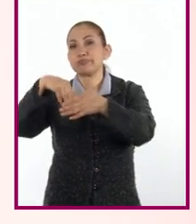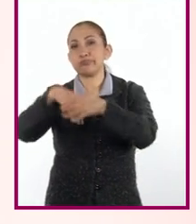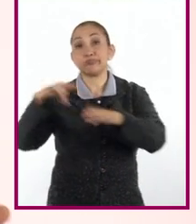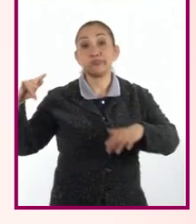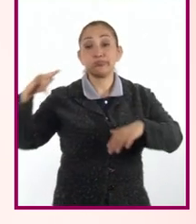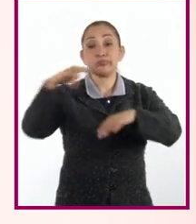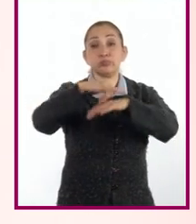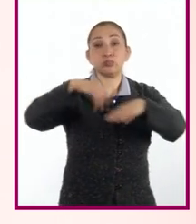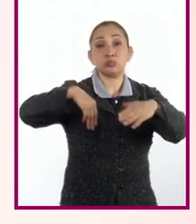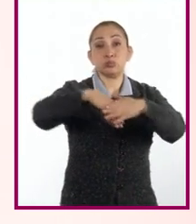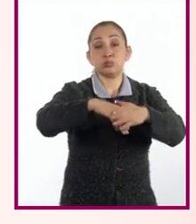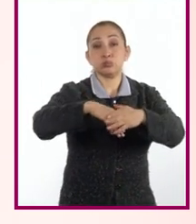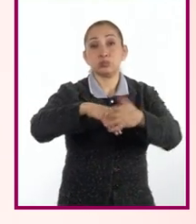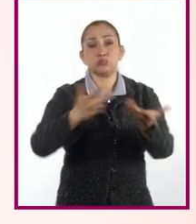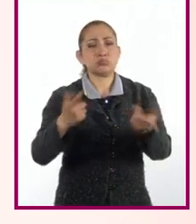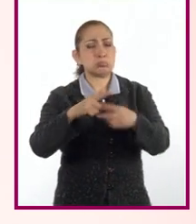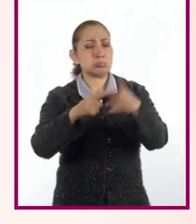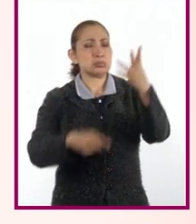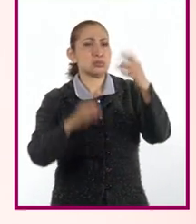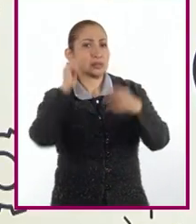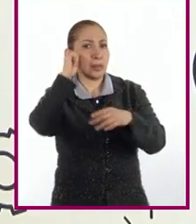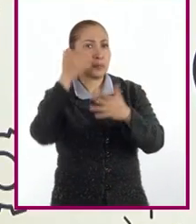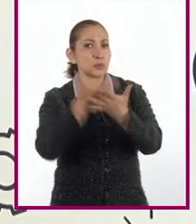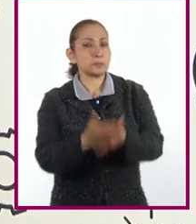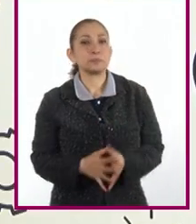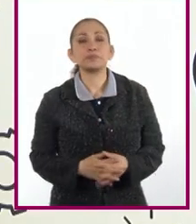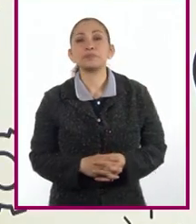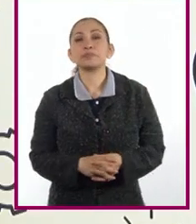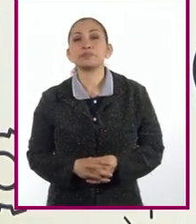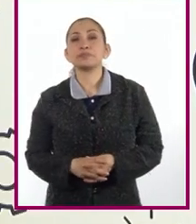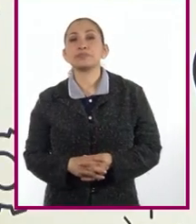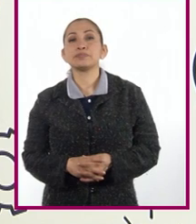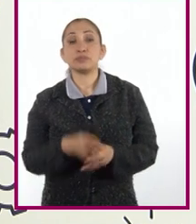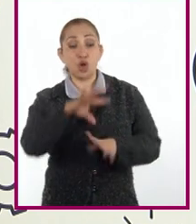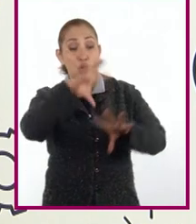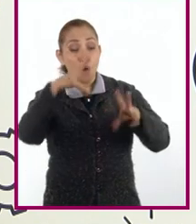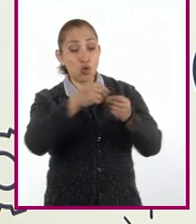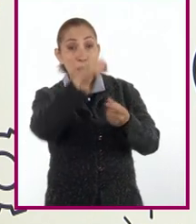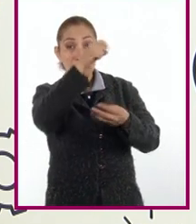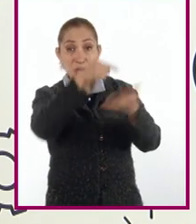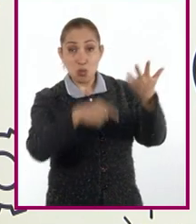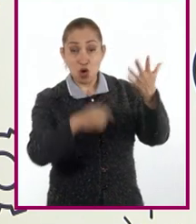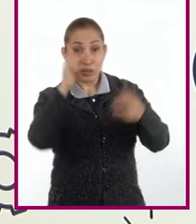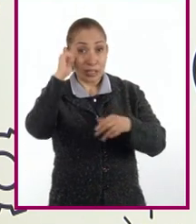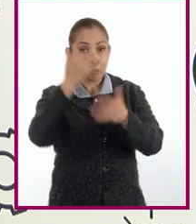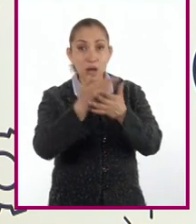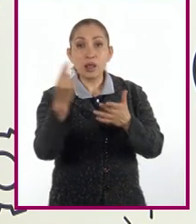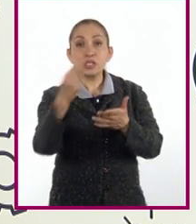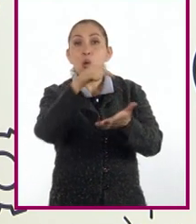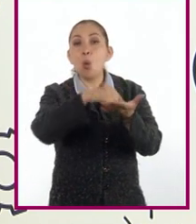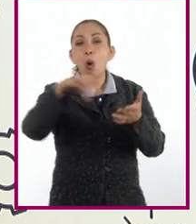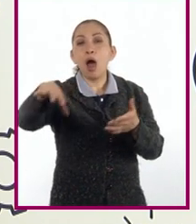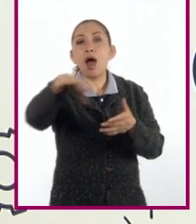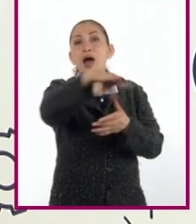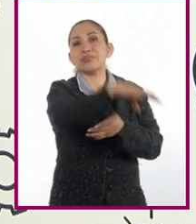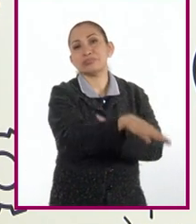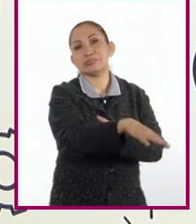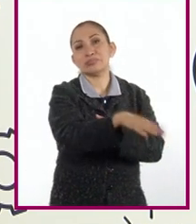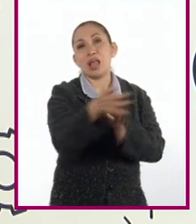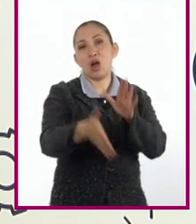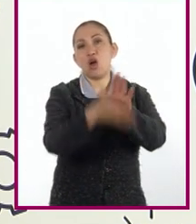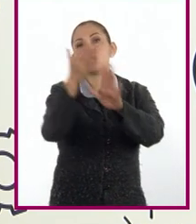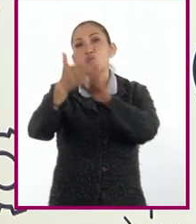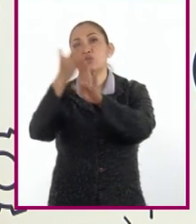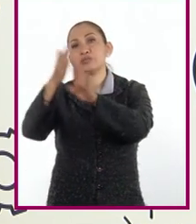aeropuertos, aerolíneas, entre otros servicios. Todos estos servicios requieren de espacios propios y de